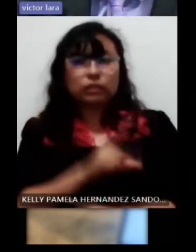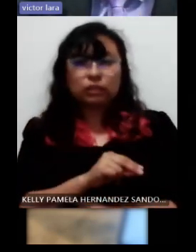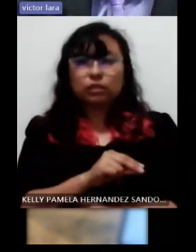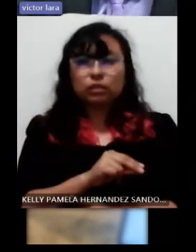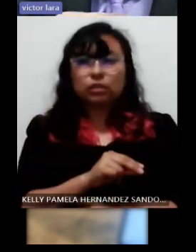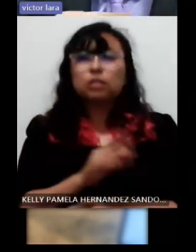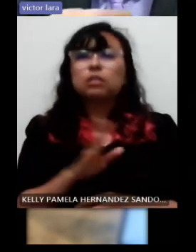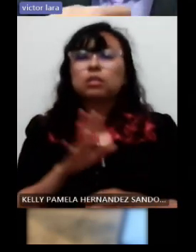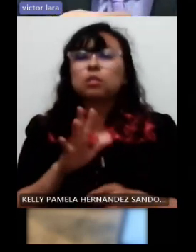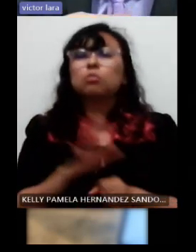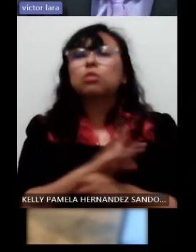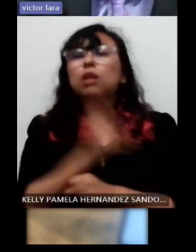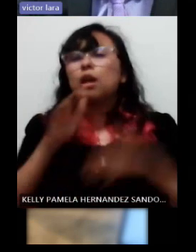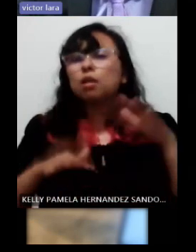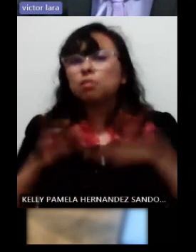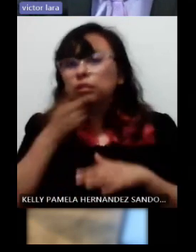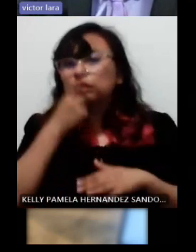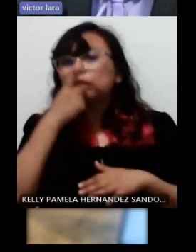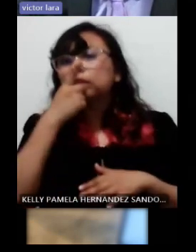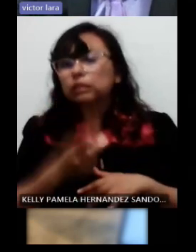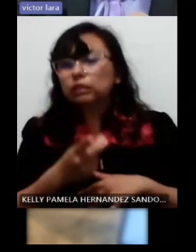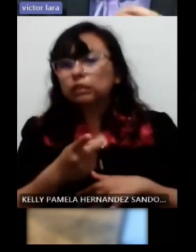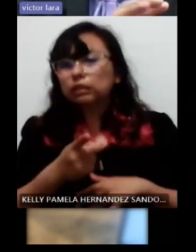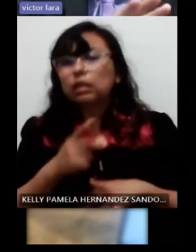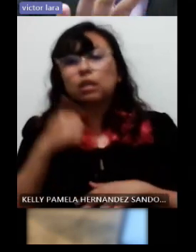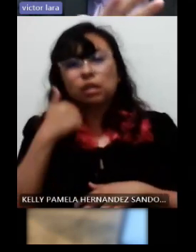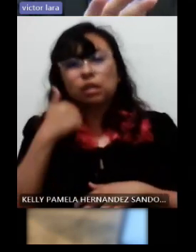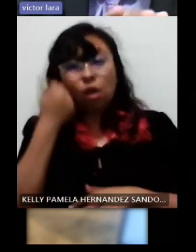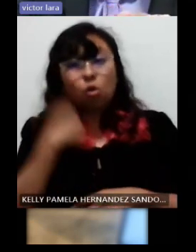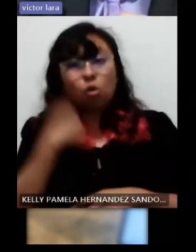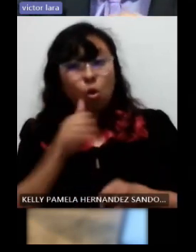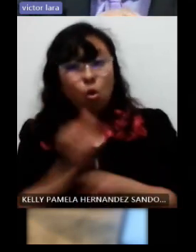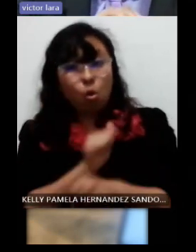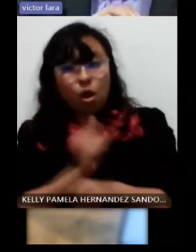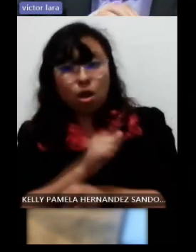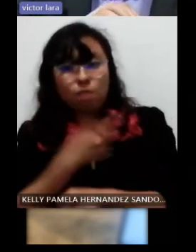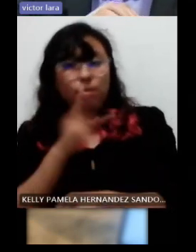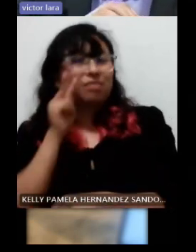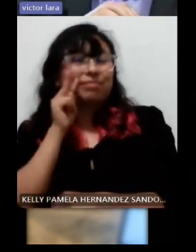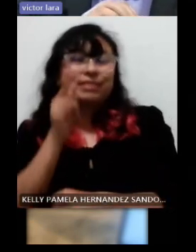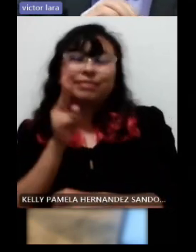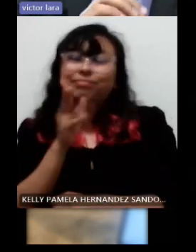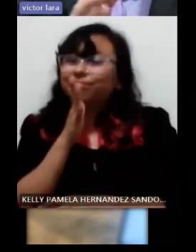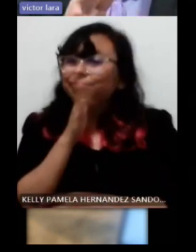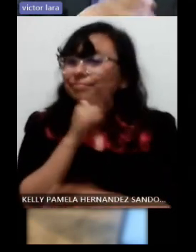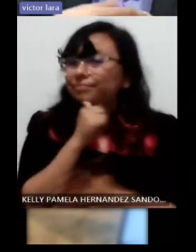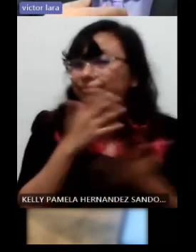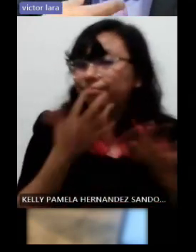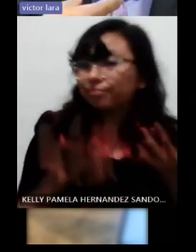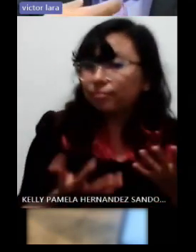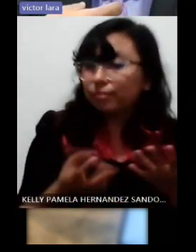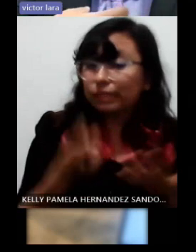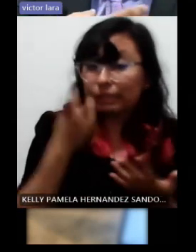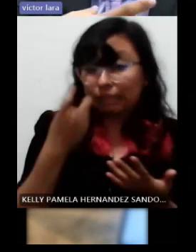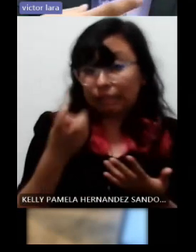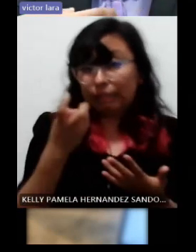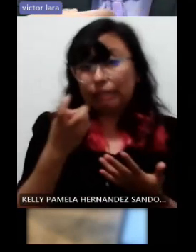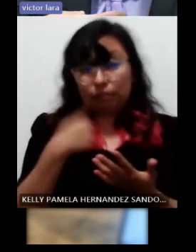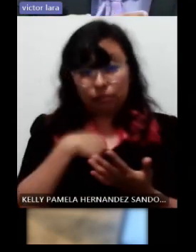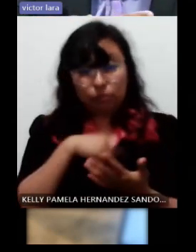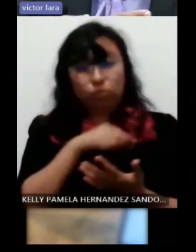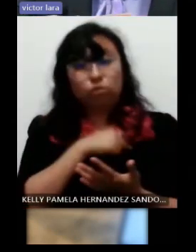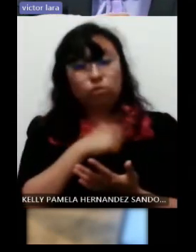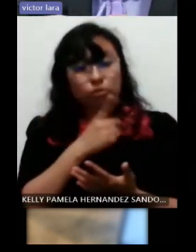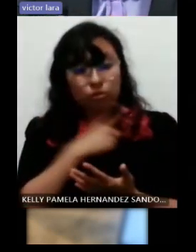llegan y nos dicen es que quiero manejar sí, pero tu visión no te lo permite entonces es ahí donde nosotros debemos